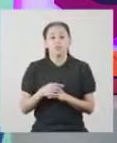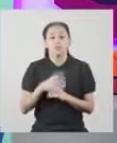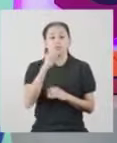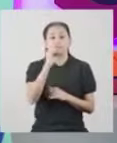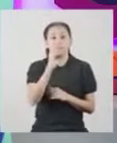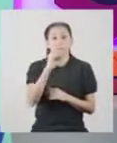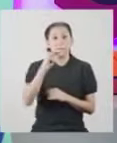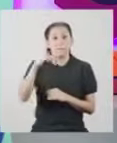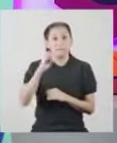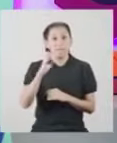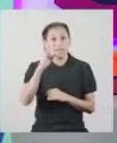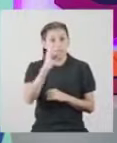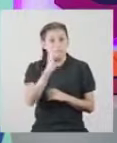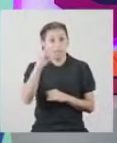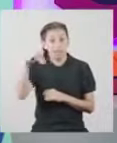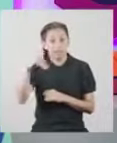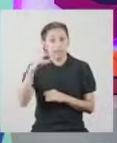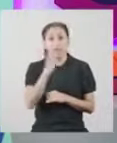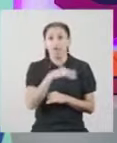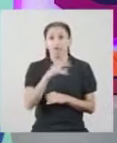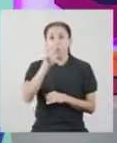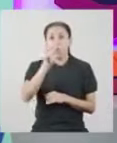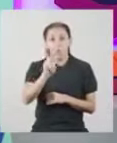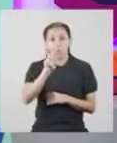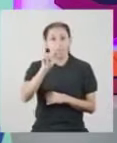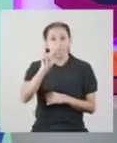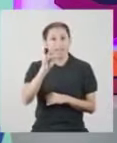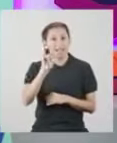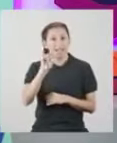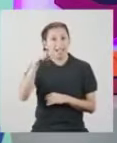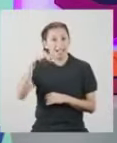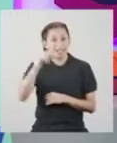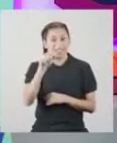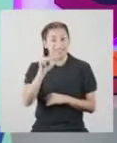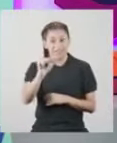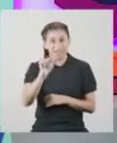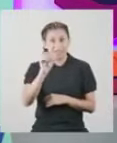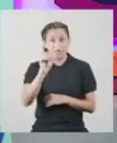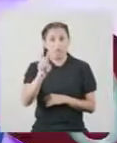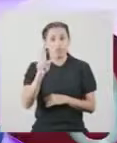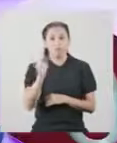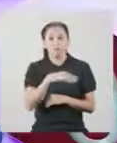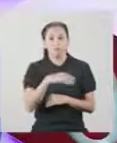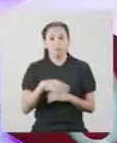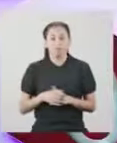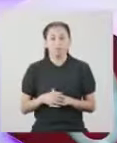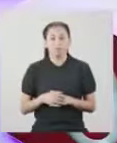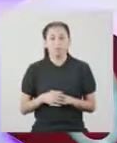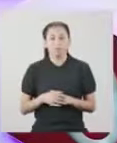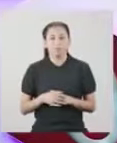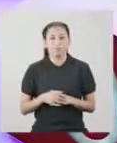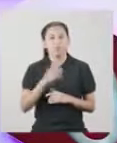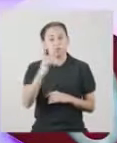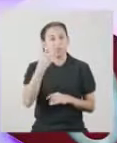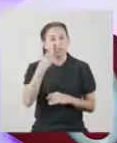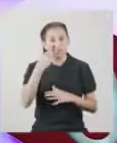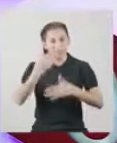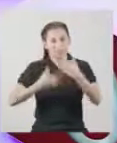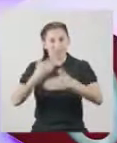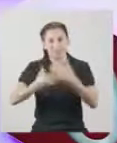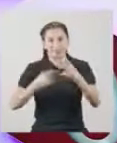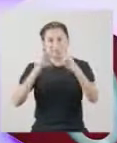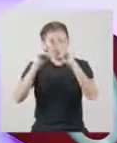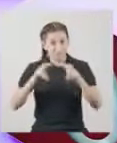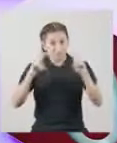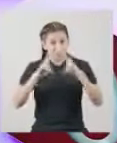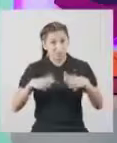DM, la varianza V y la desviación estándar S Y vamos a ir conociéndolas conforme